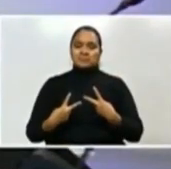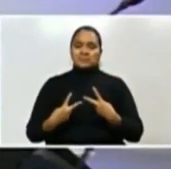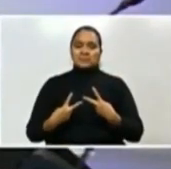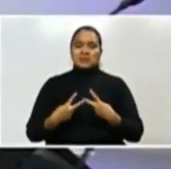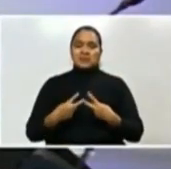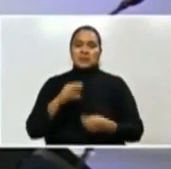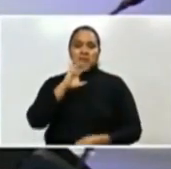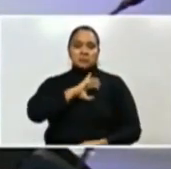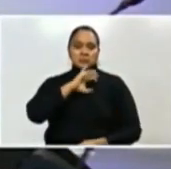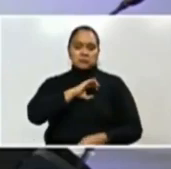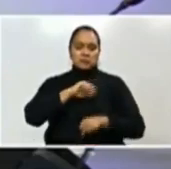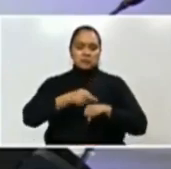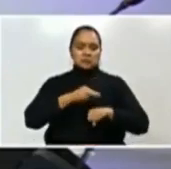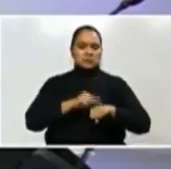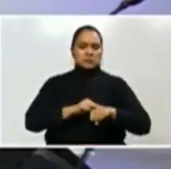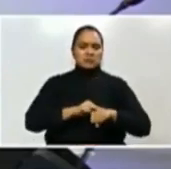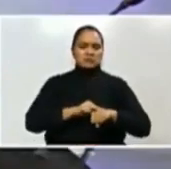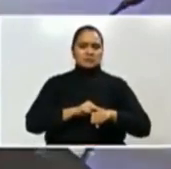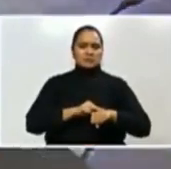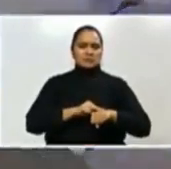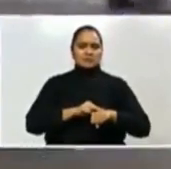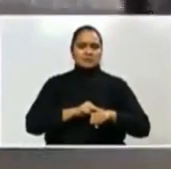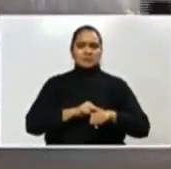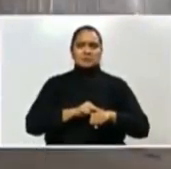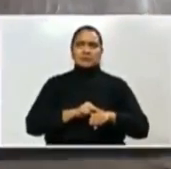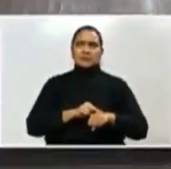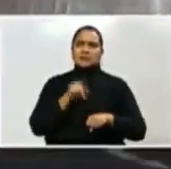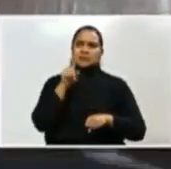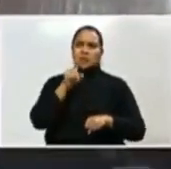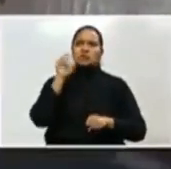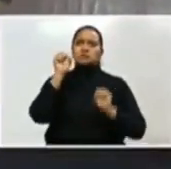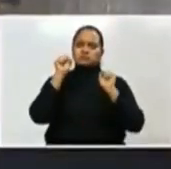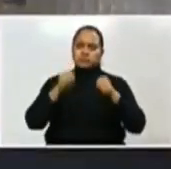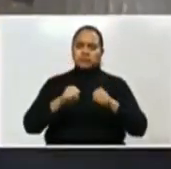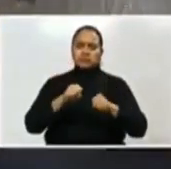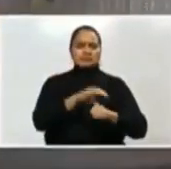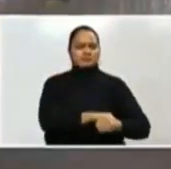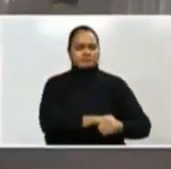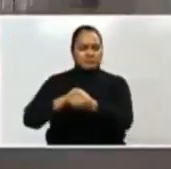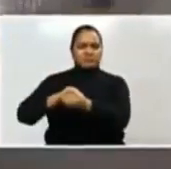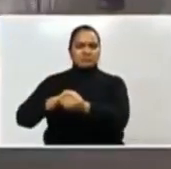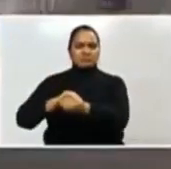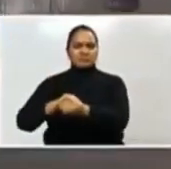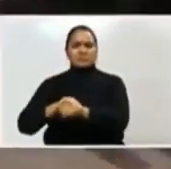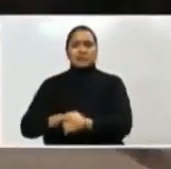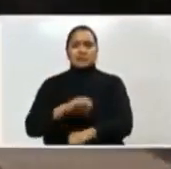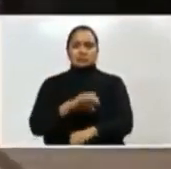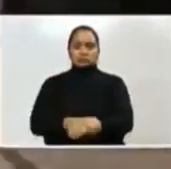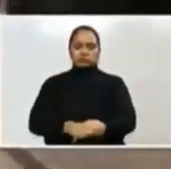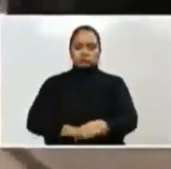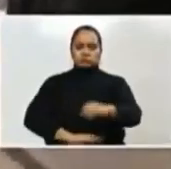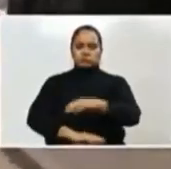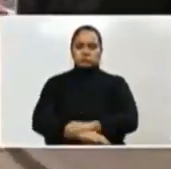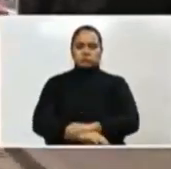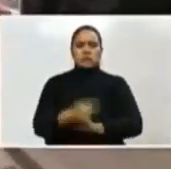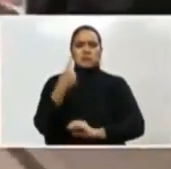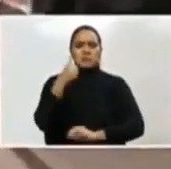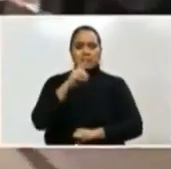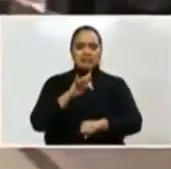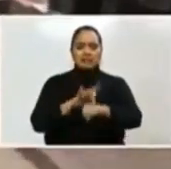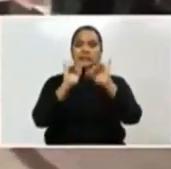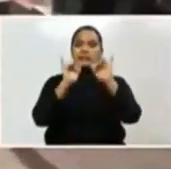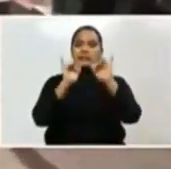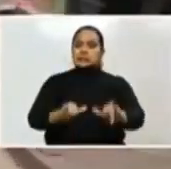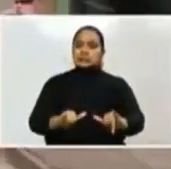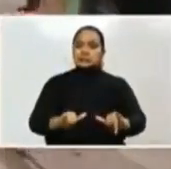fuerzas del orden están obligados a hacer uso de la fuerza en caso necesario para mantener la cuarentena y